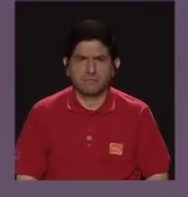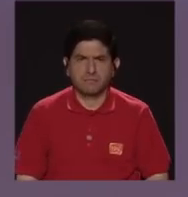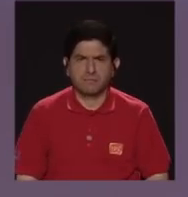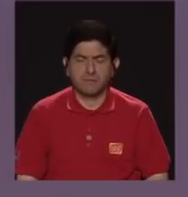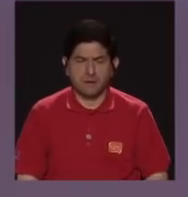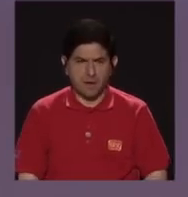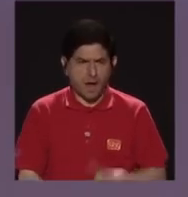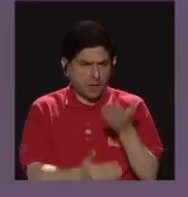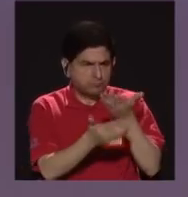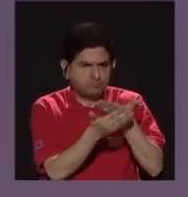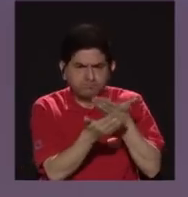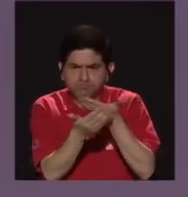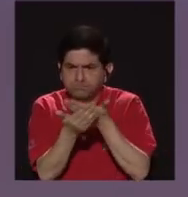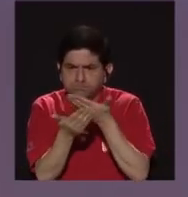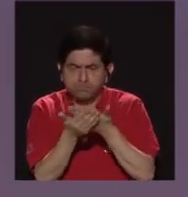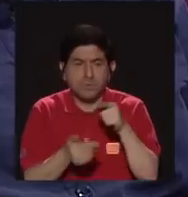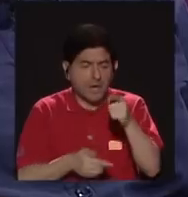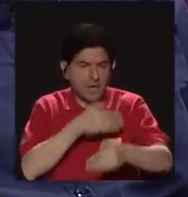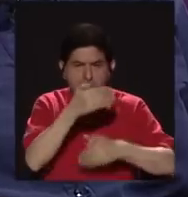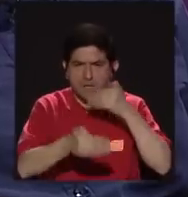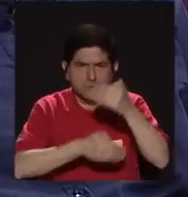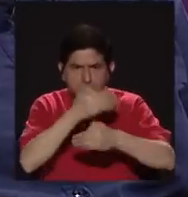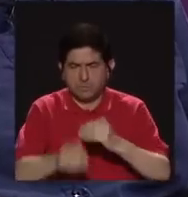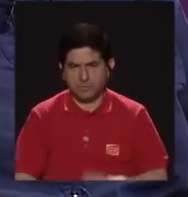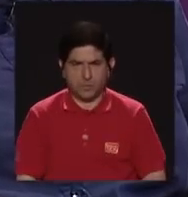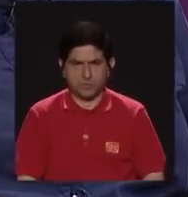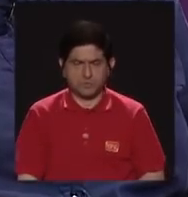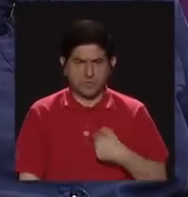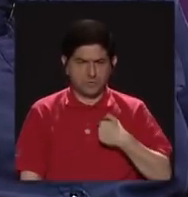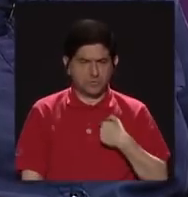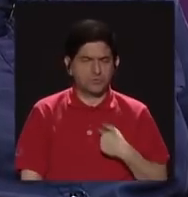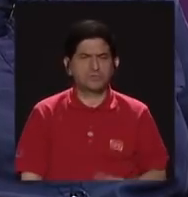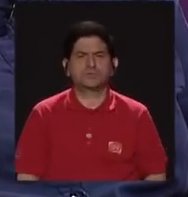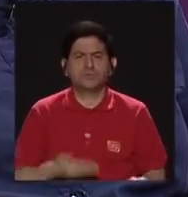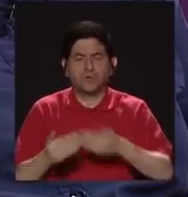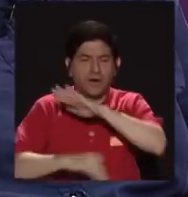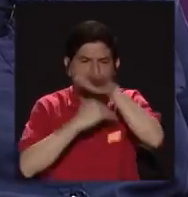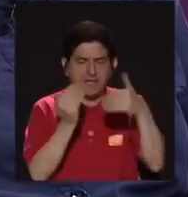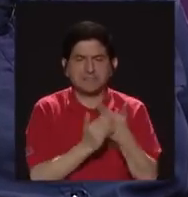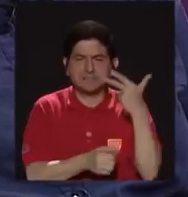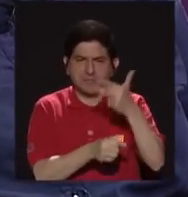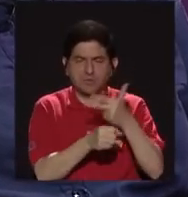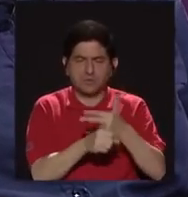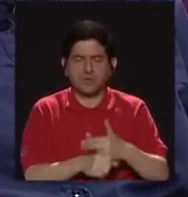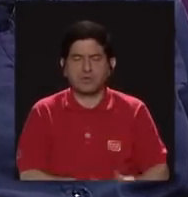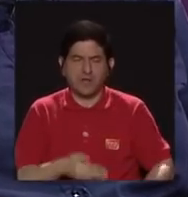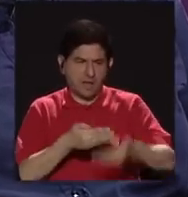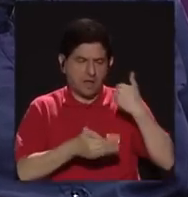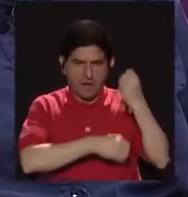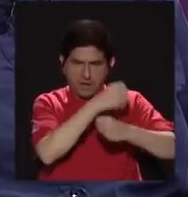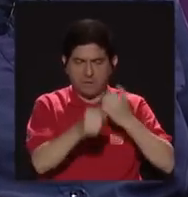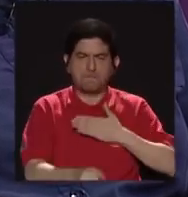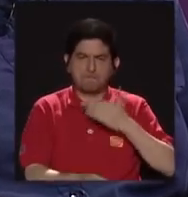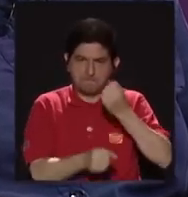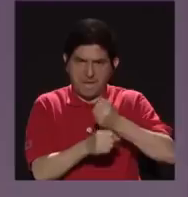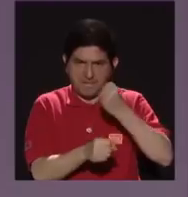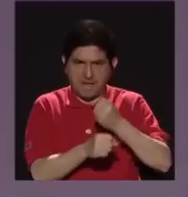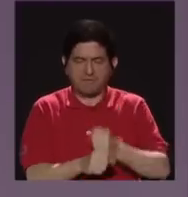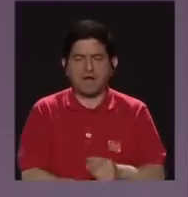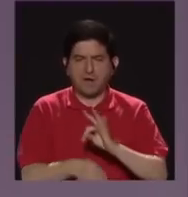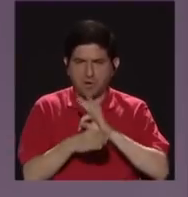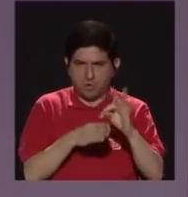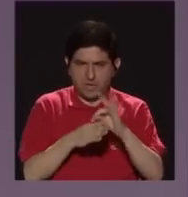constatar, ¿verdad?, en ese recorrido que he podido hacer por casi toda Guatemala en estos años, en mi trabajo como